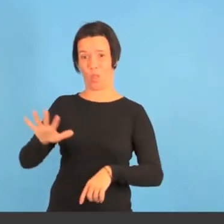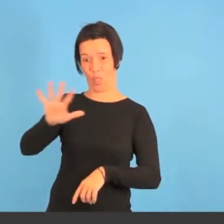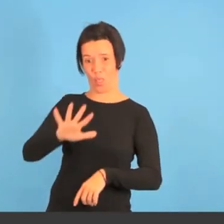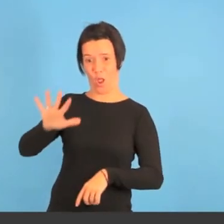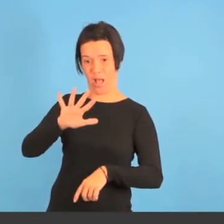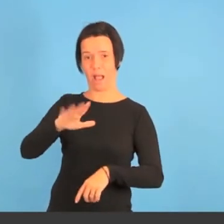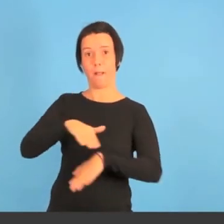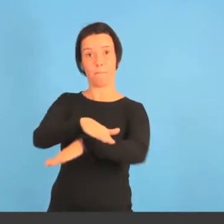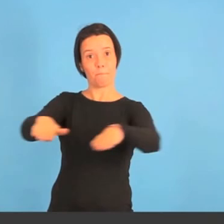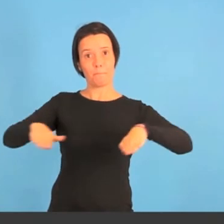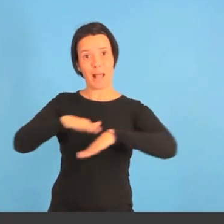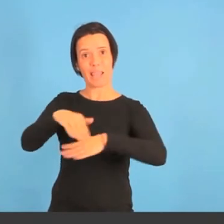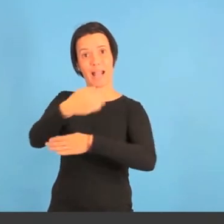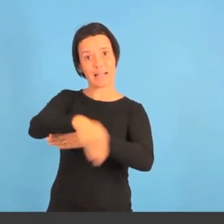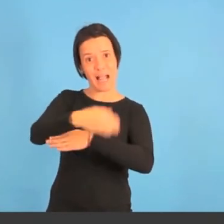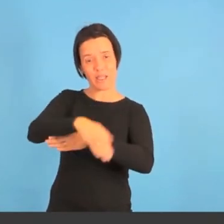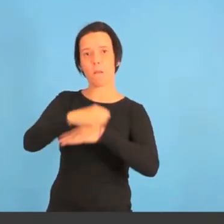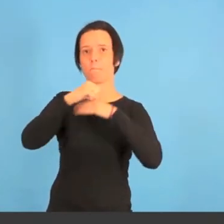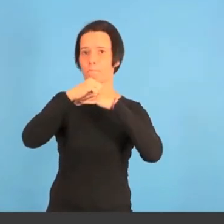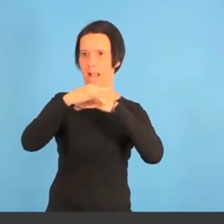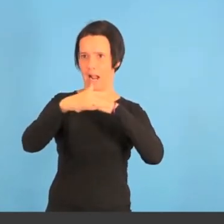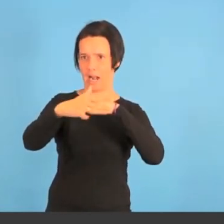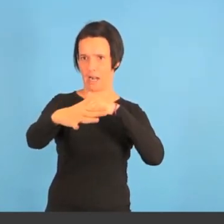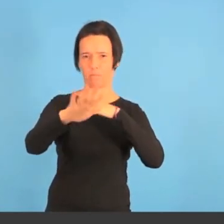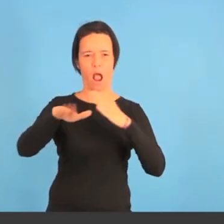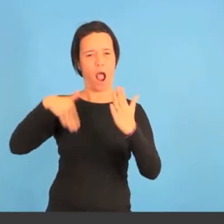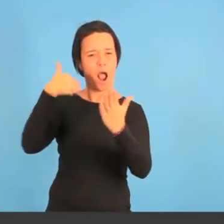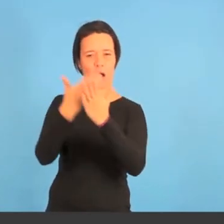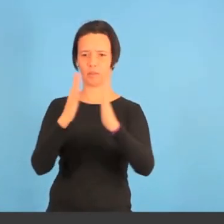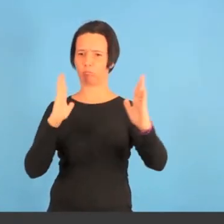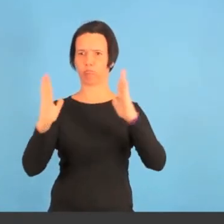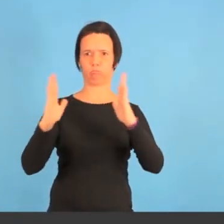Varaba en la playa del Carrer la Mar hasta bien entrada el siglo XX.